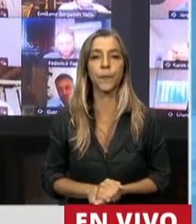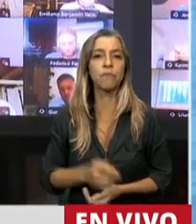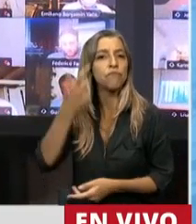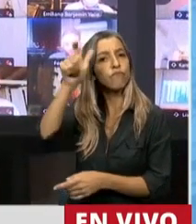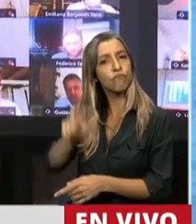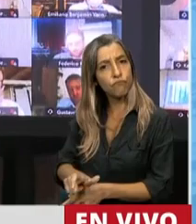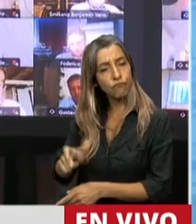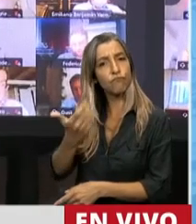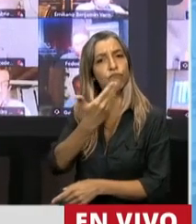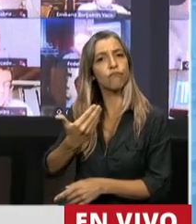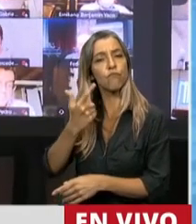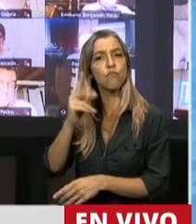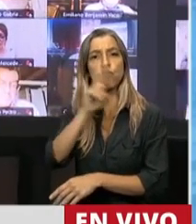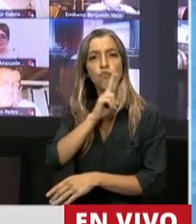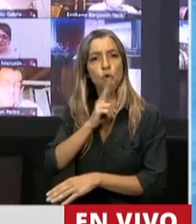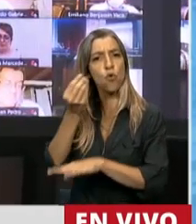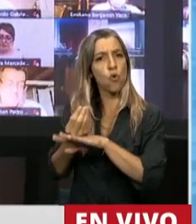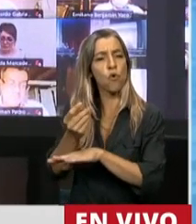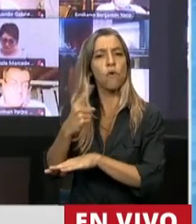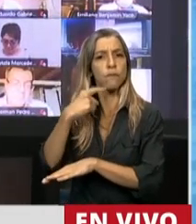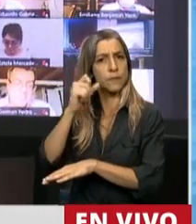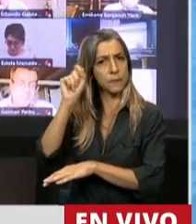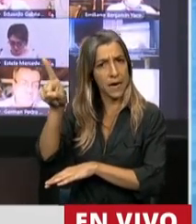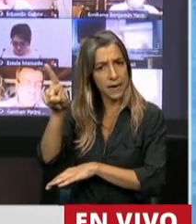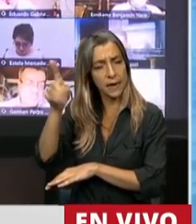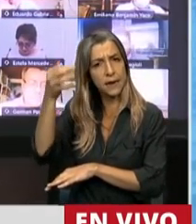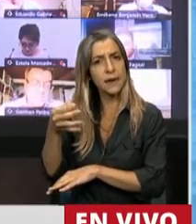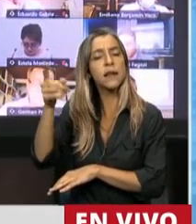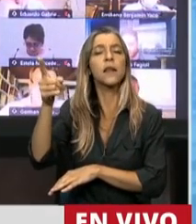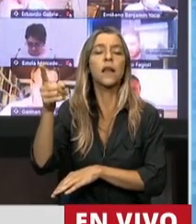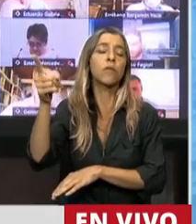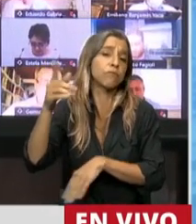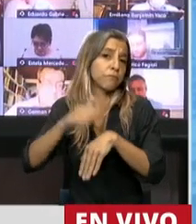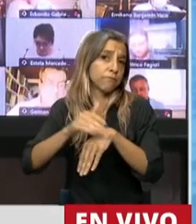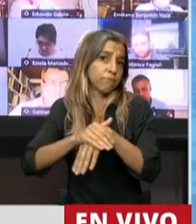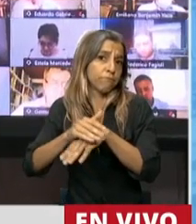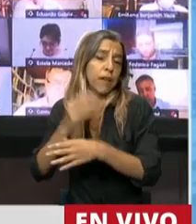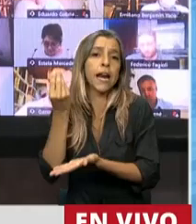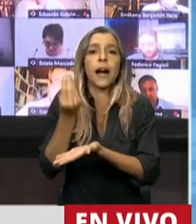española que tiene la responsabilidad de representar,